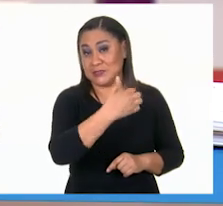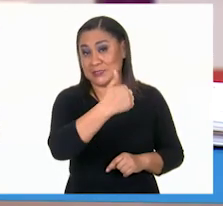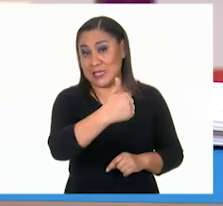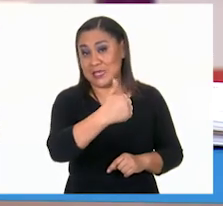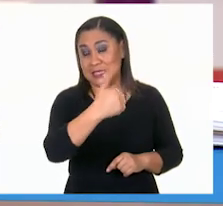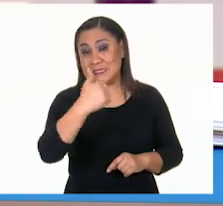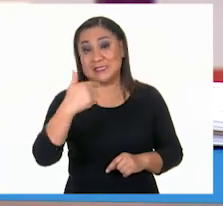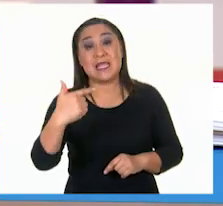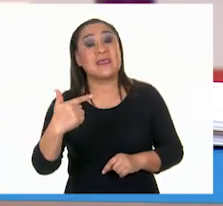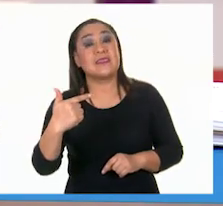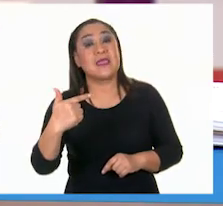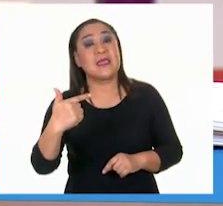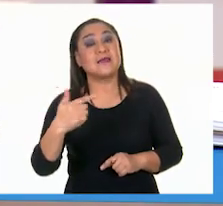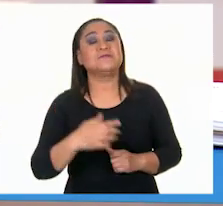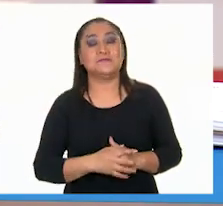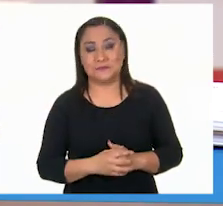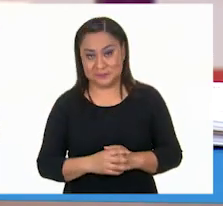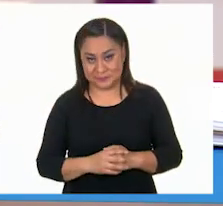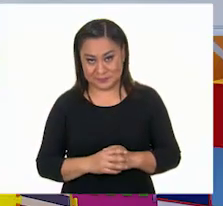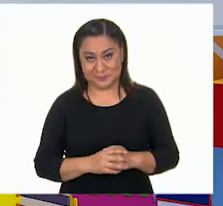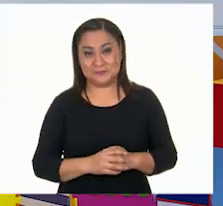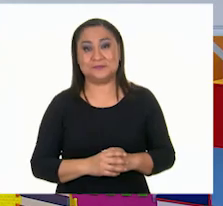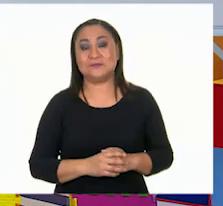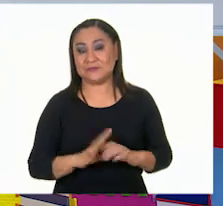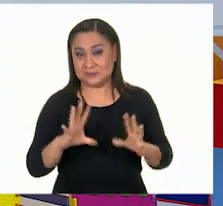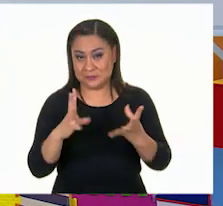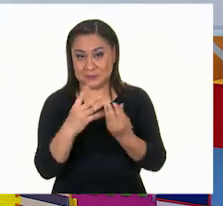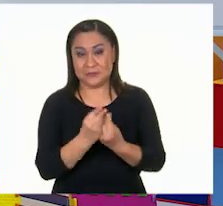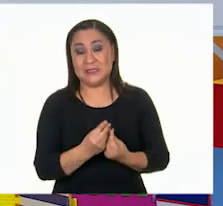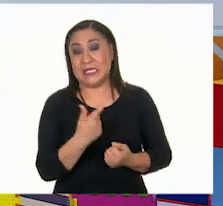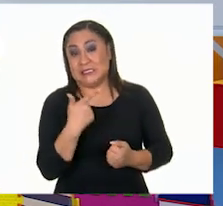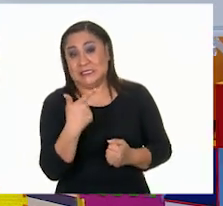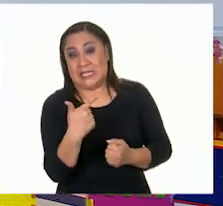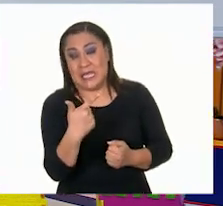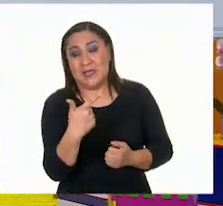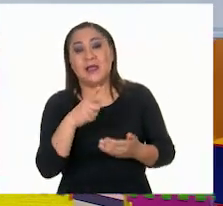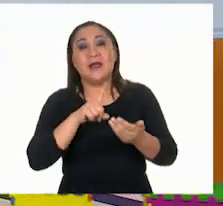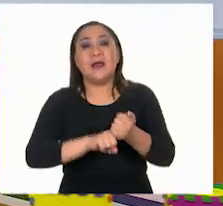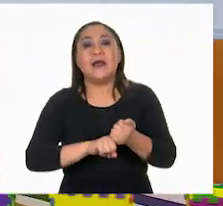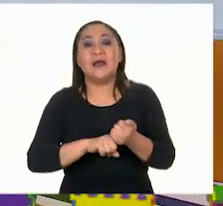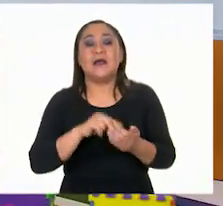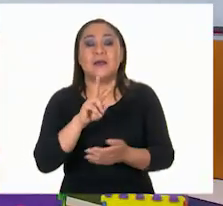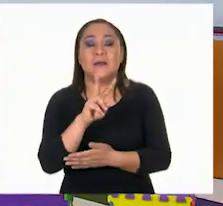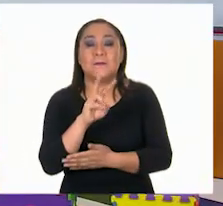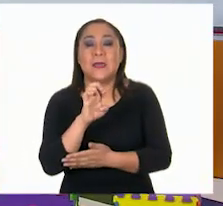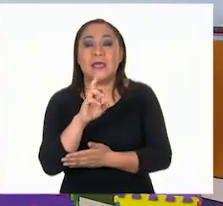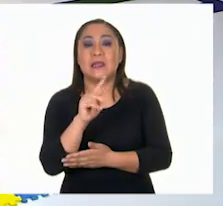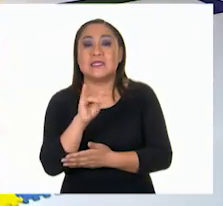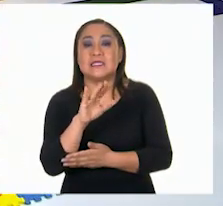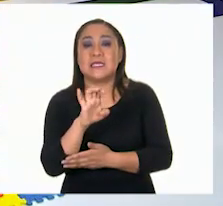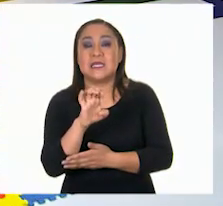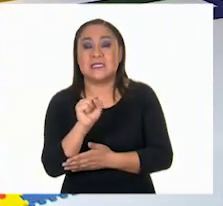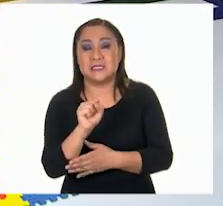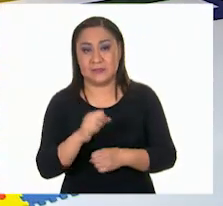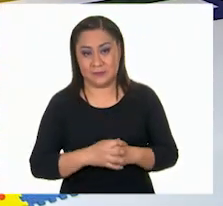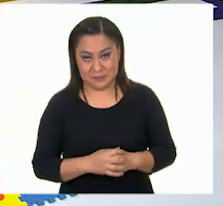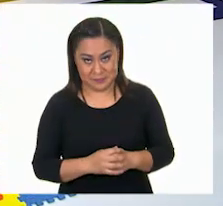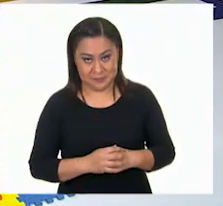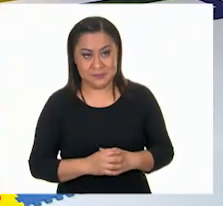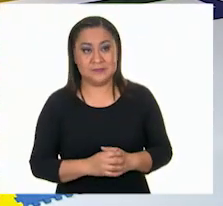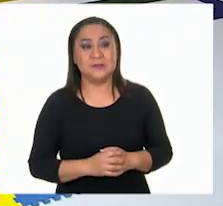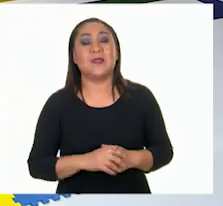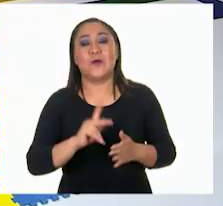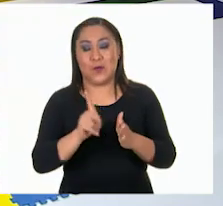seis y siete. Siete. Son siete vértices. Siete vértices. Vamos. Y vamos a